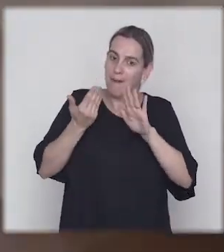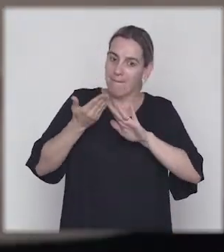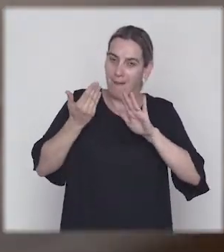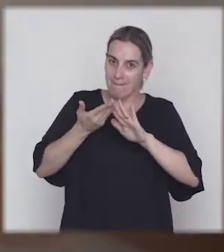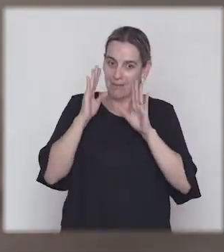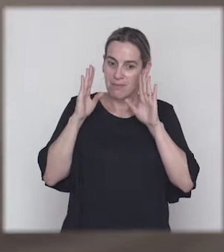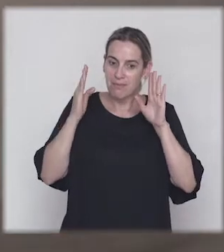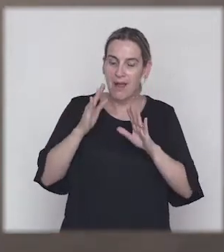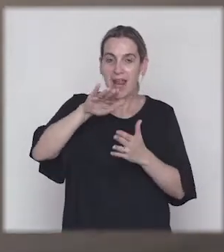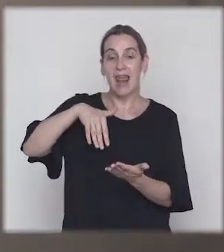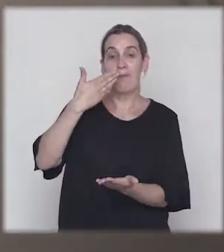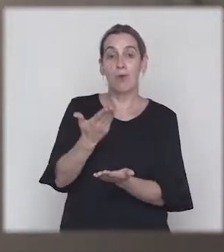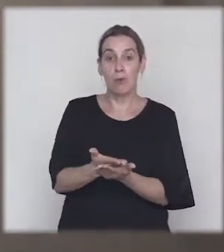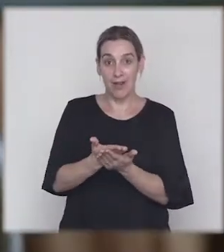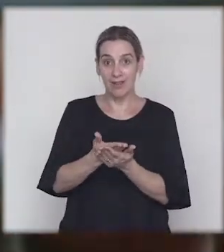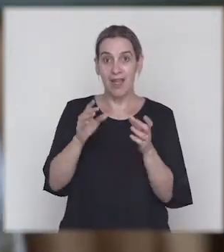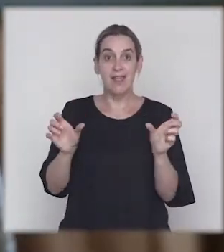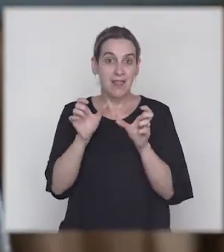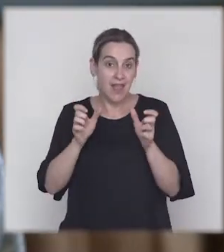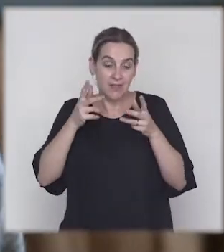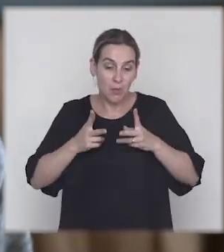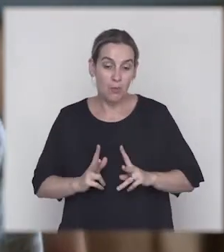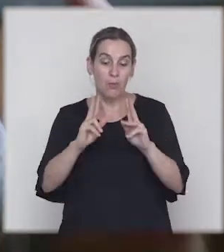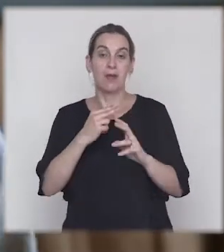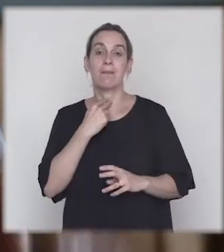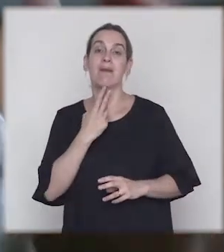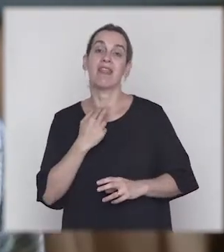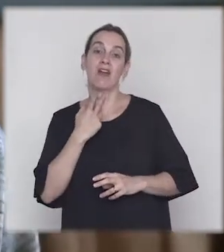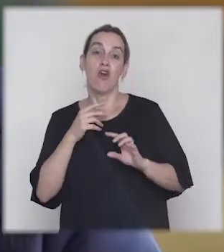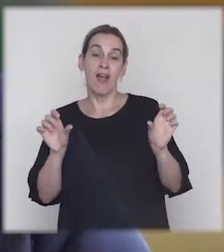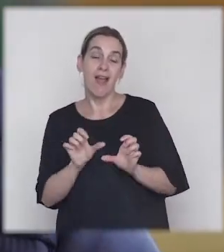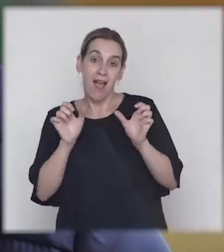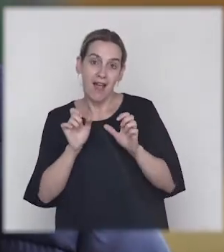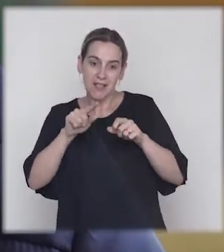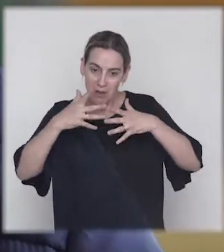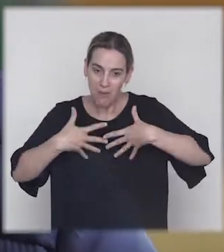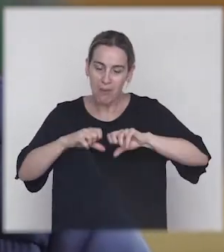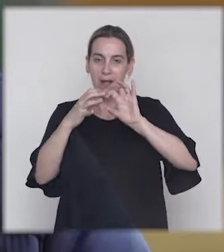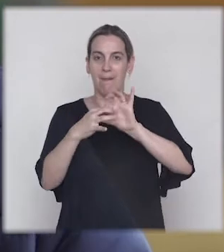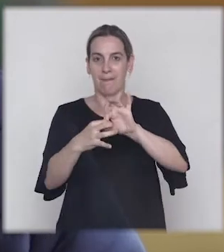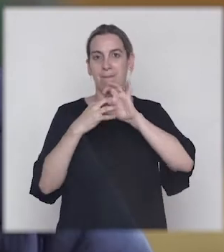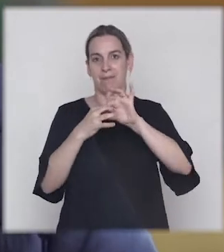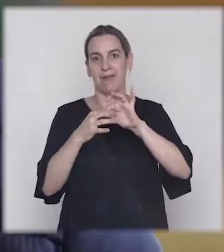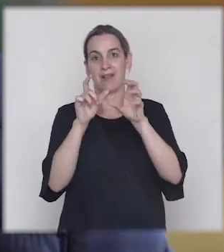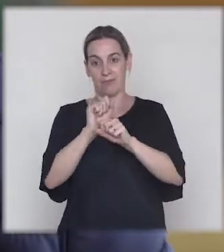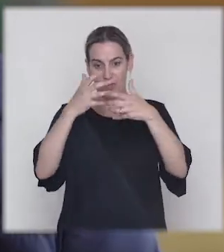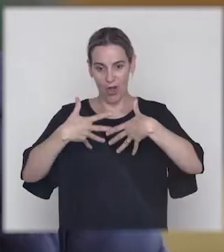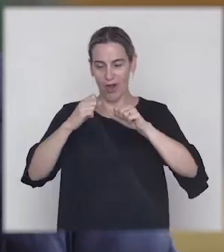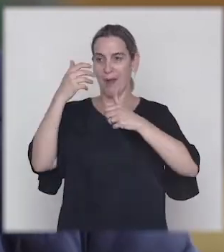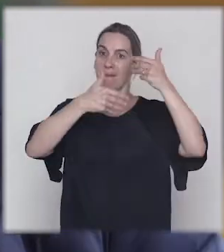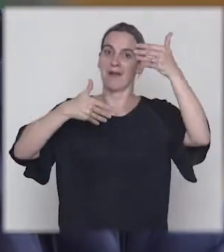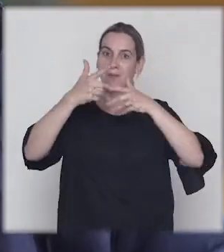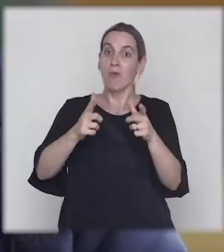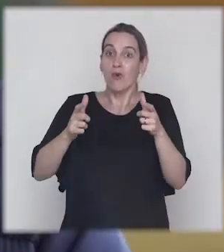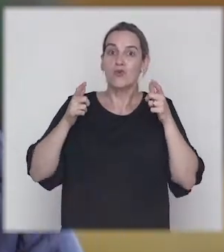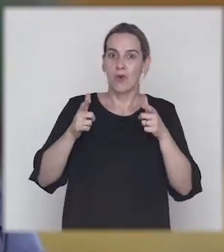y las propuestas pedagógicas utilizadas creo que lograron el enganche y se logró la participación,